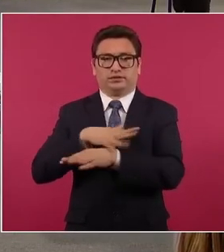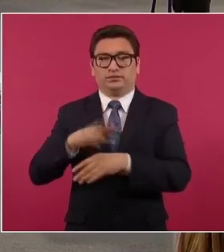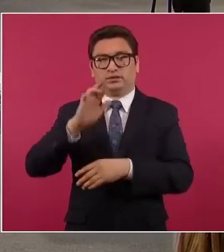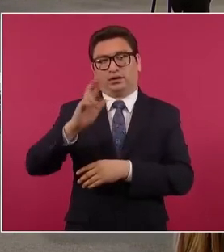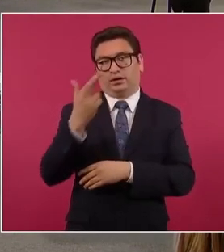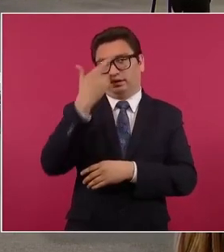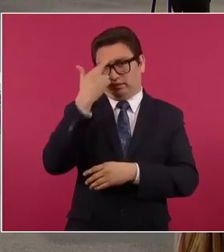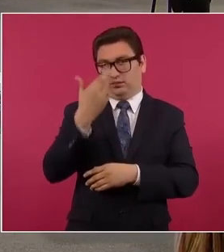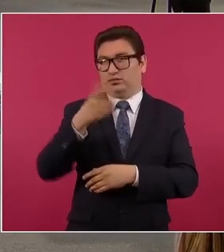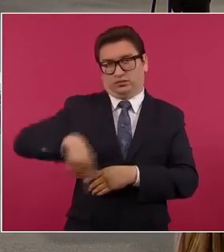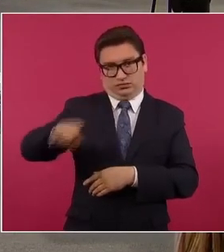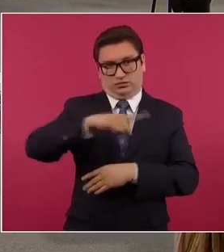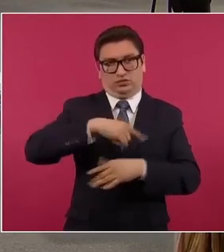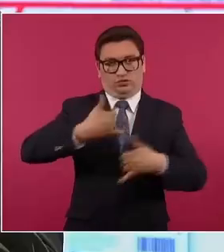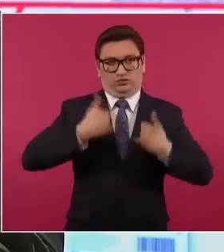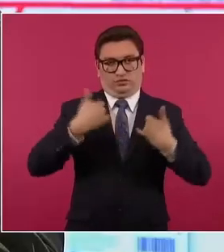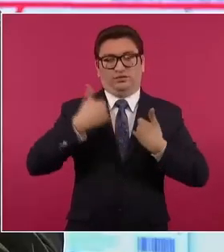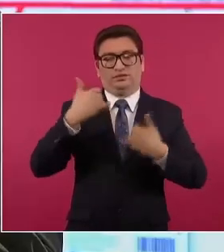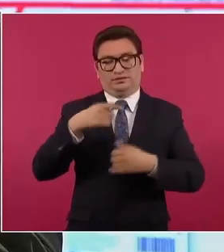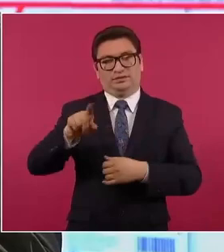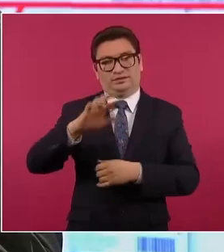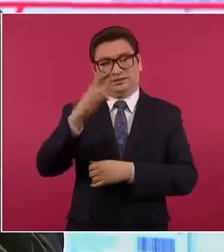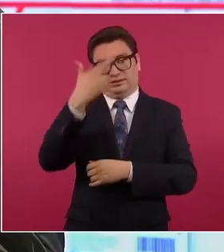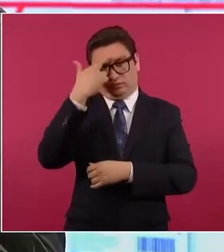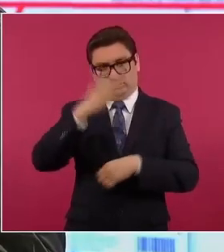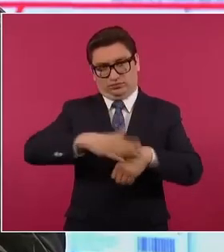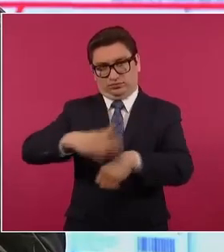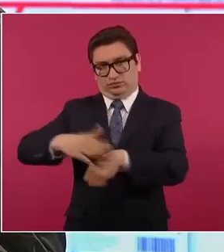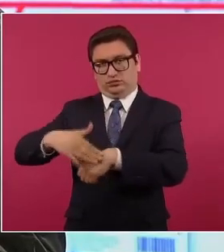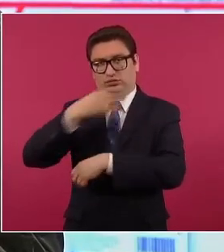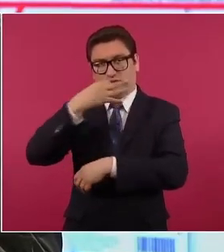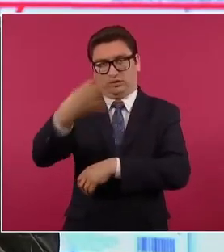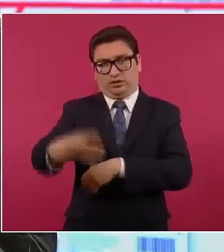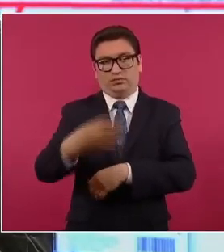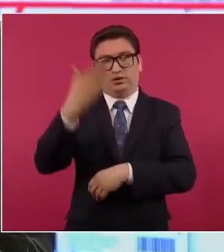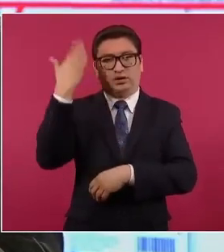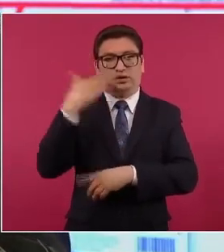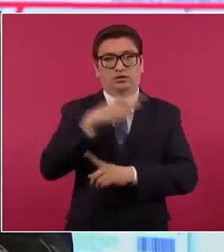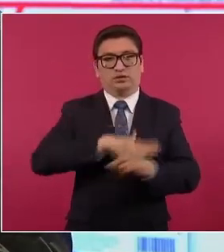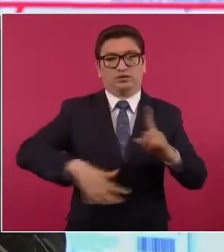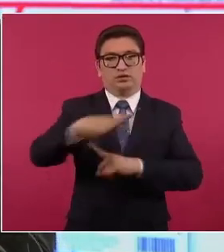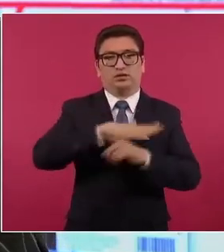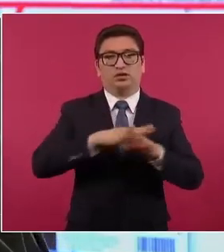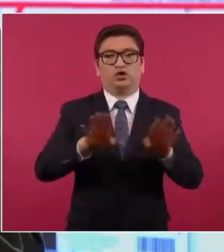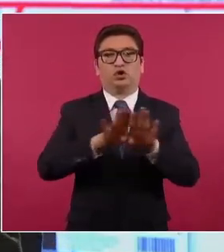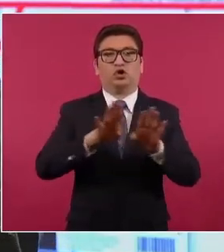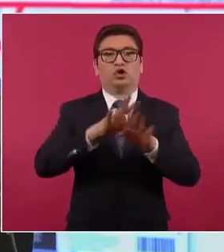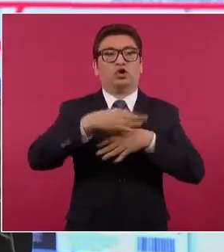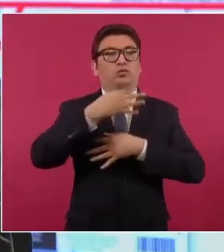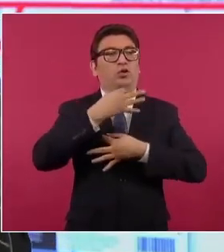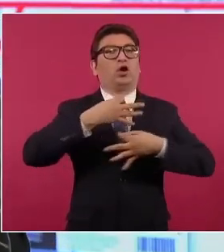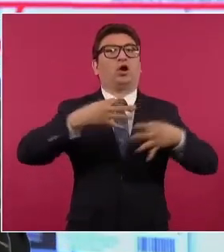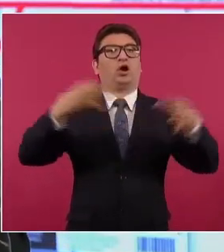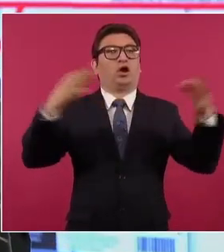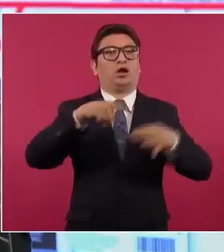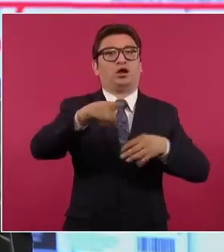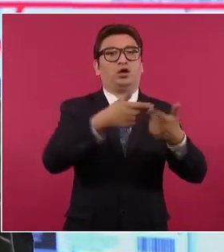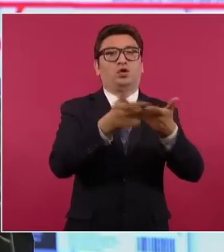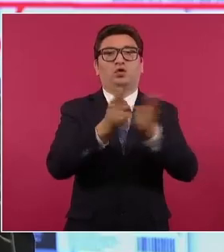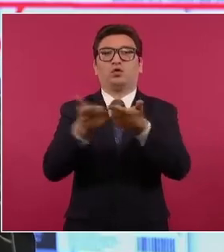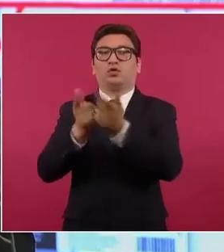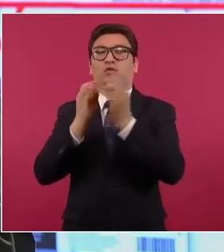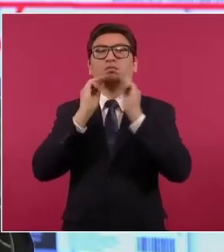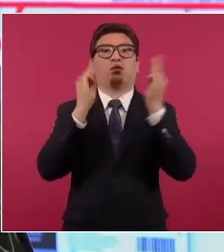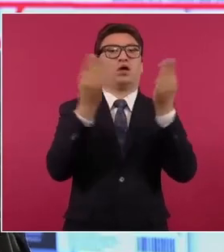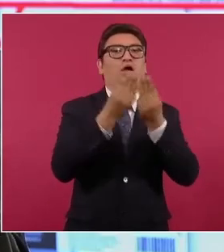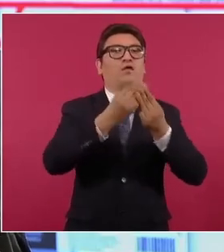sobre todo a los más jóvenes, que se dio en el contexto de la declaración de la guerra contra el narcotráfico que hizo el